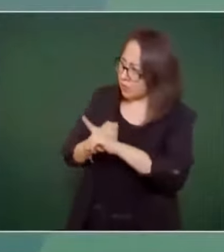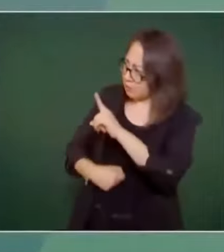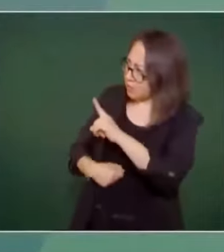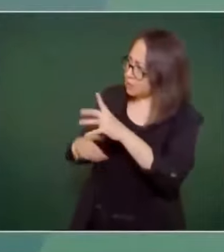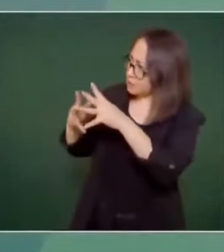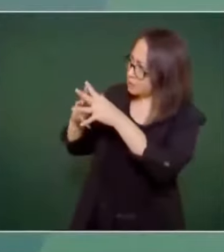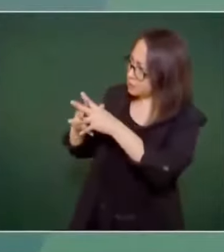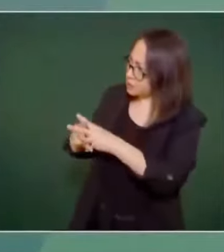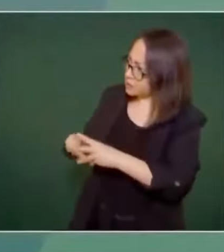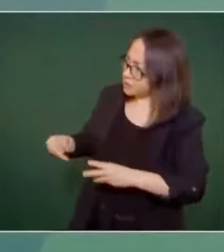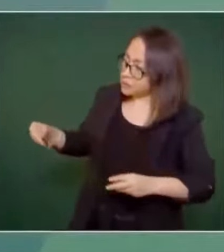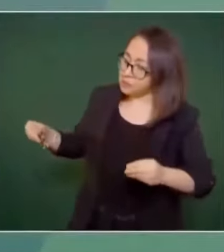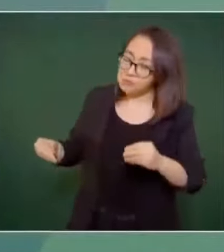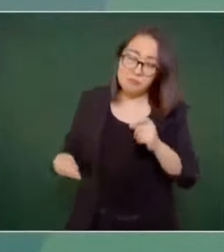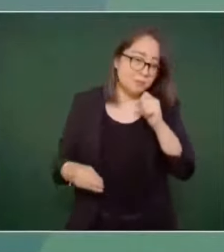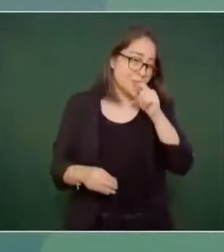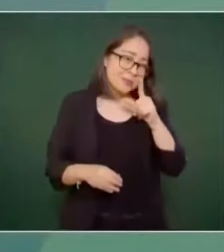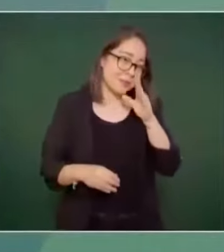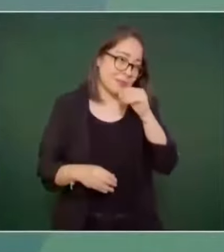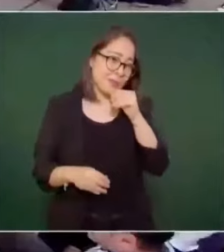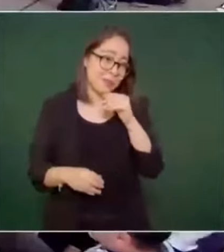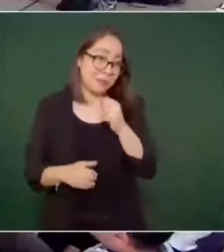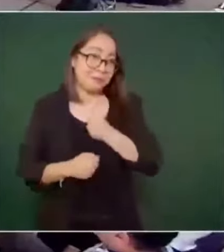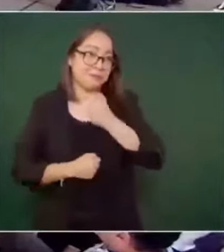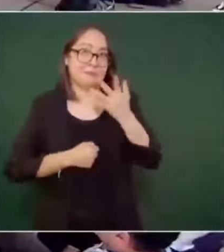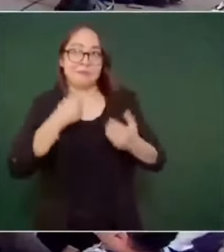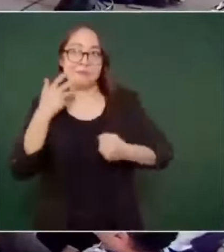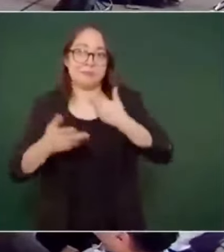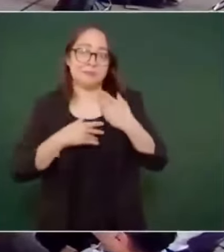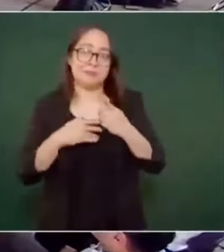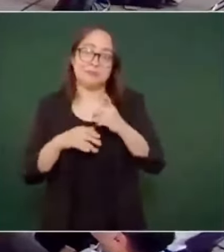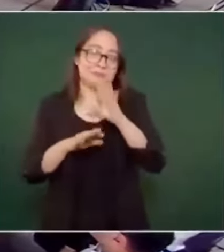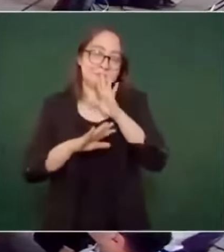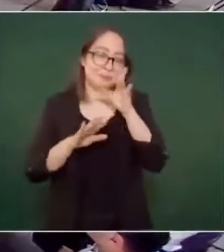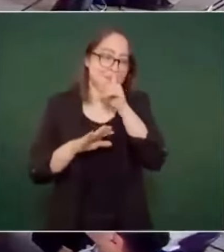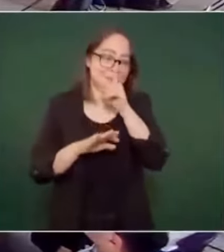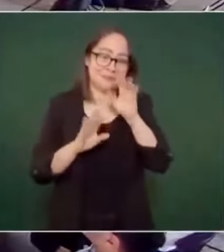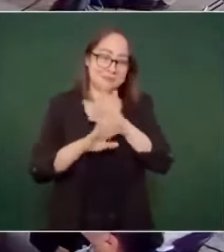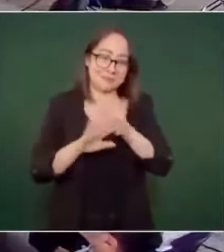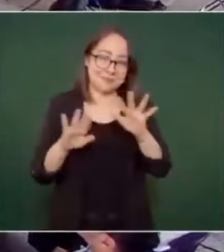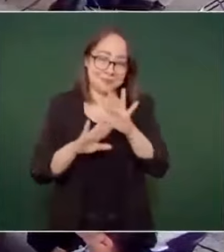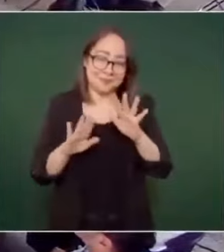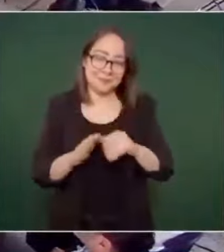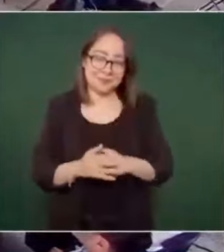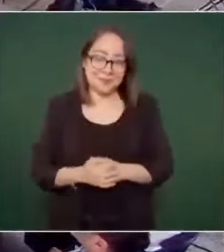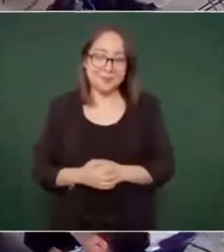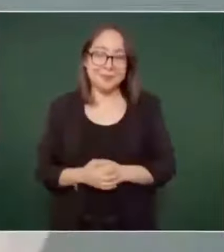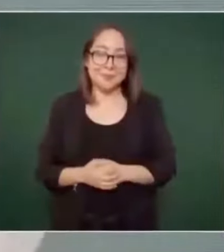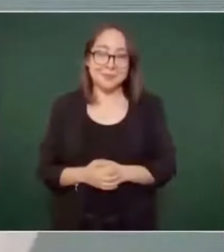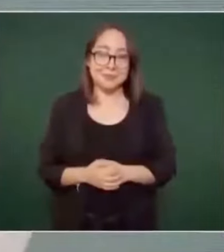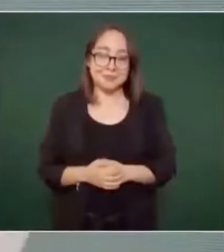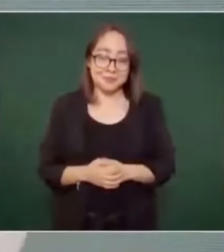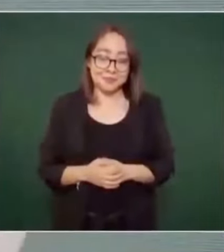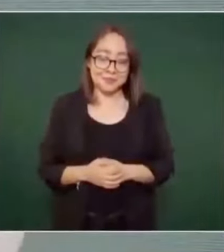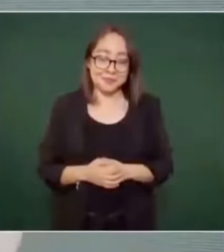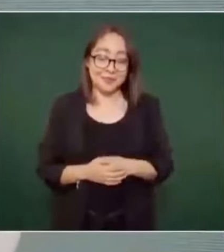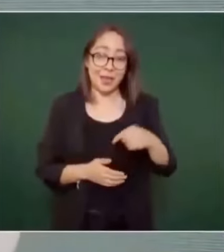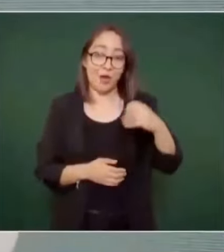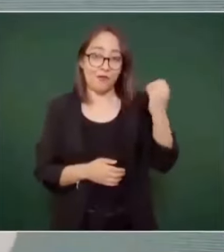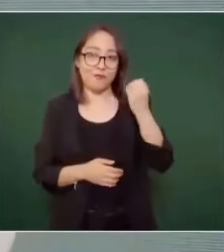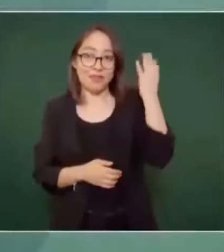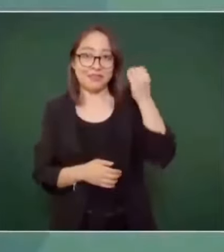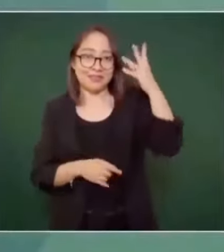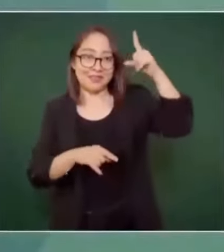Y ya también no puedo decir más, porque si no nos van a bajar esta conferencia,